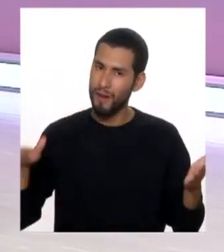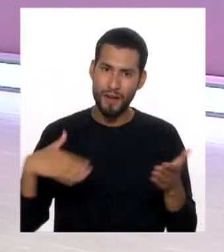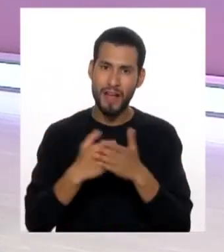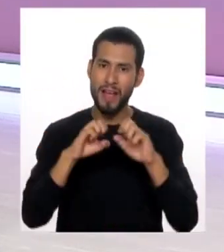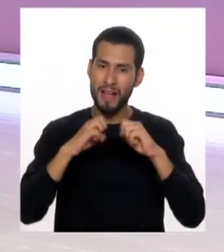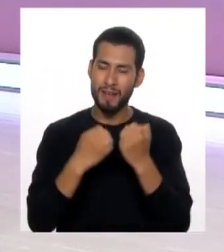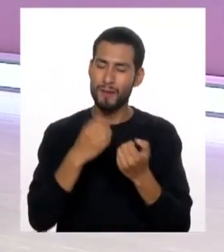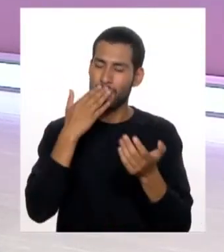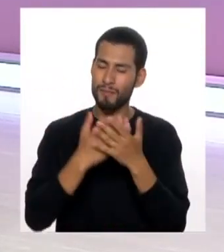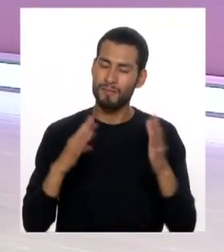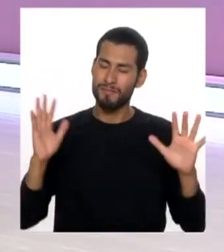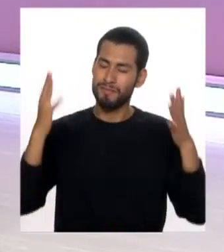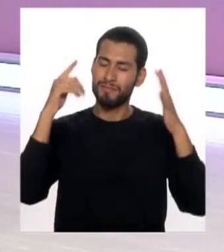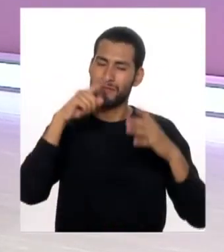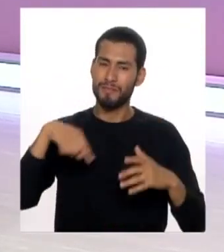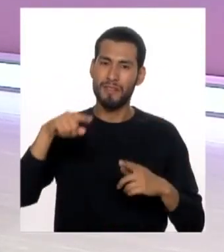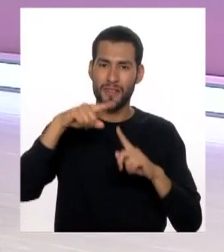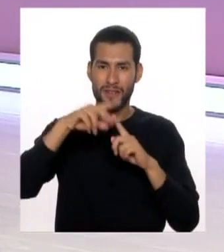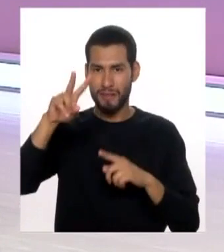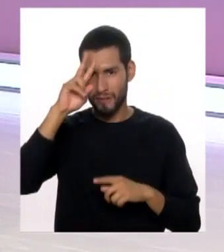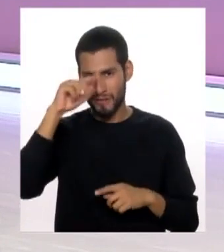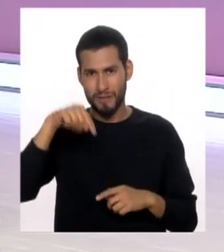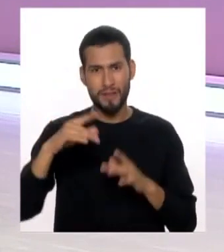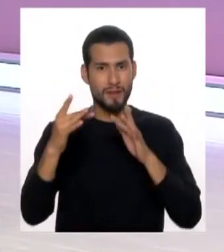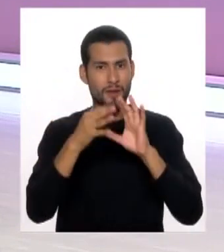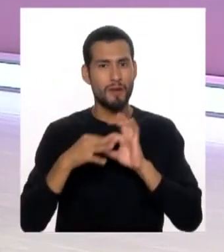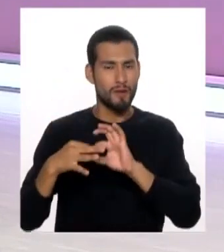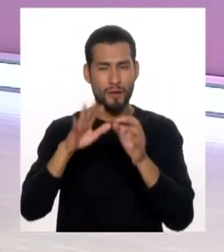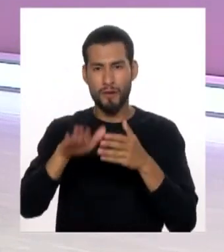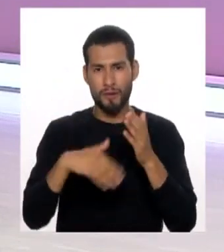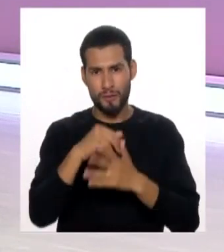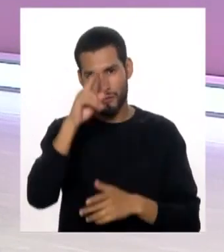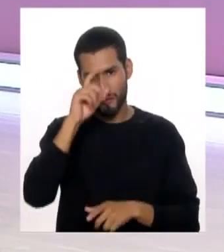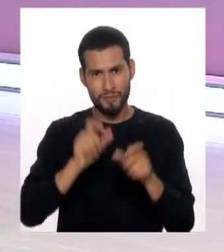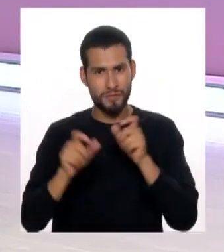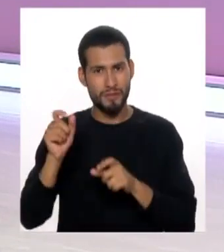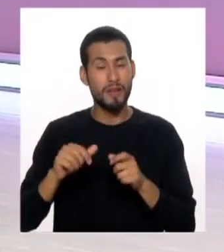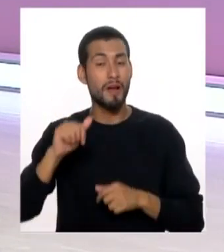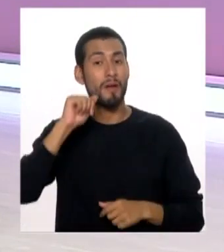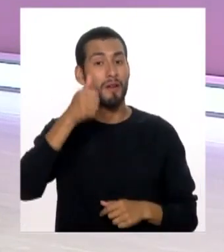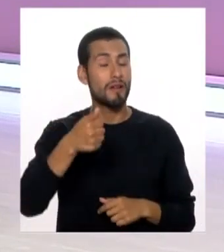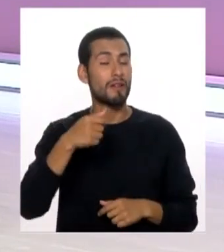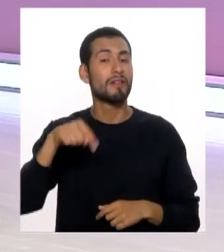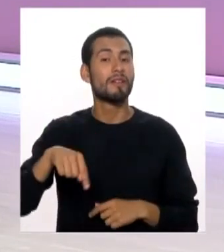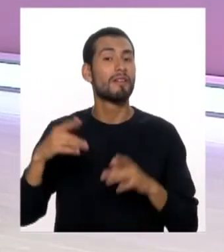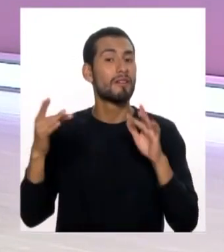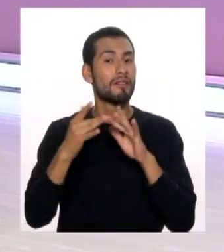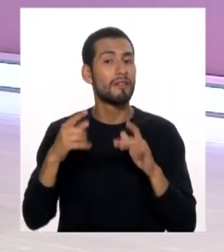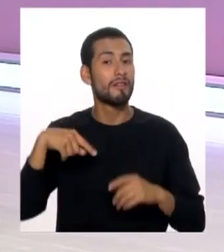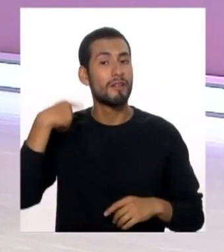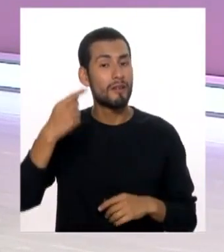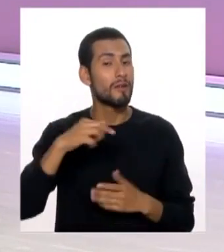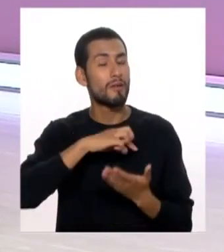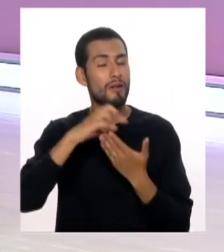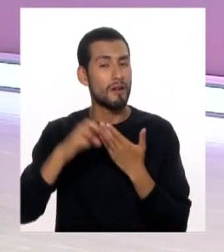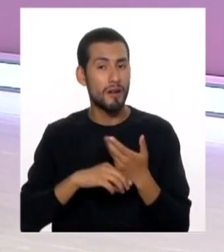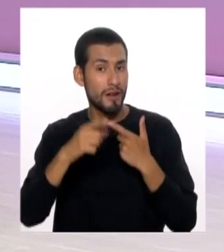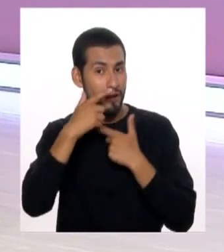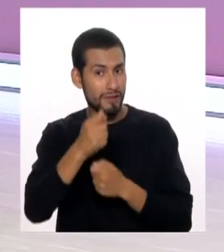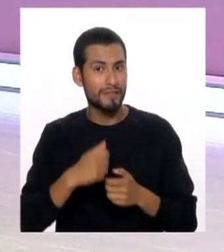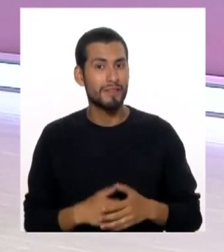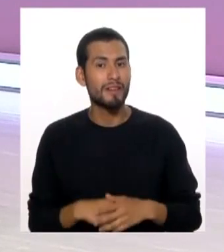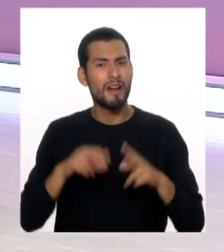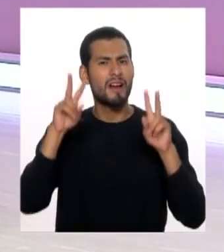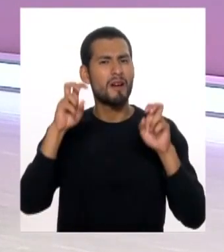equipo, felicitaciones a TV Perú, esta señal que une a todos los peruanos y mañana estaremos con otro programa muy interesante.